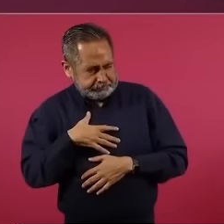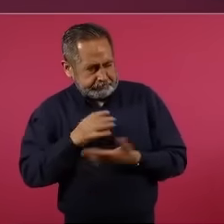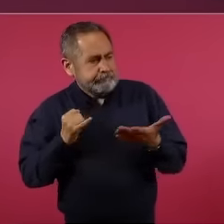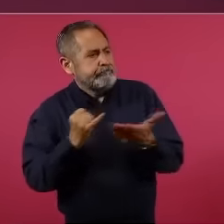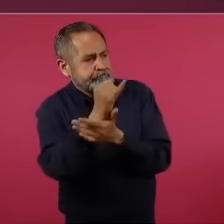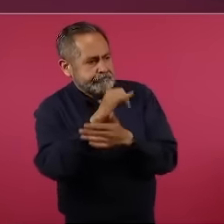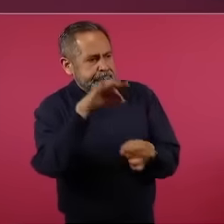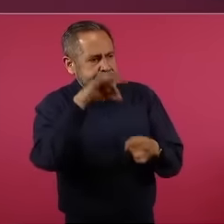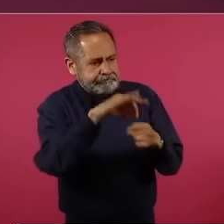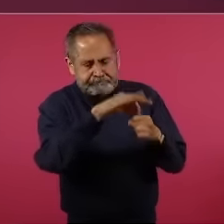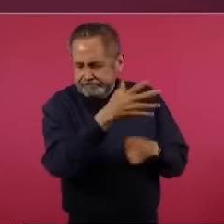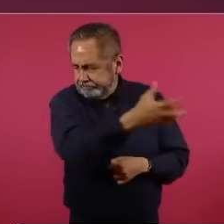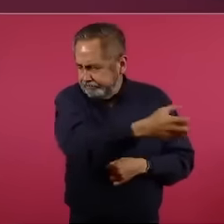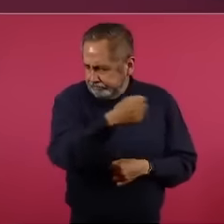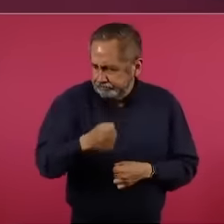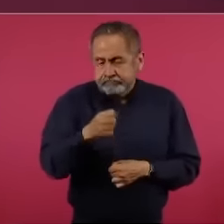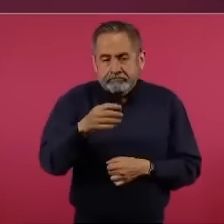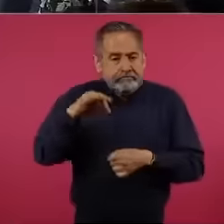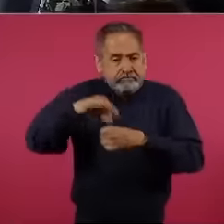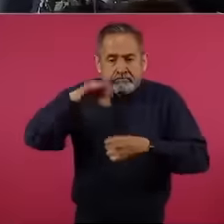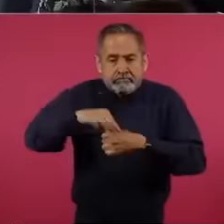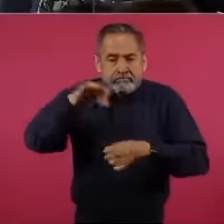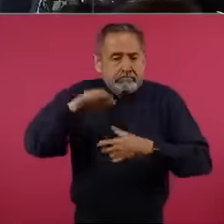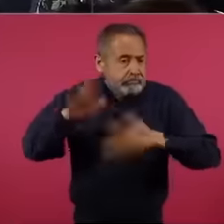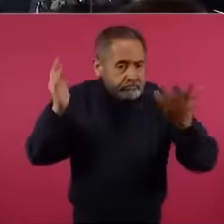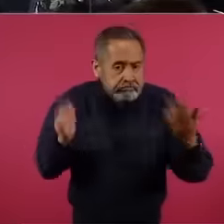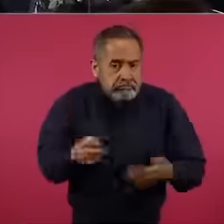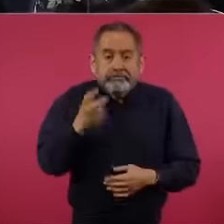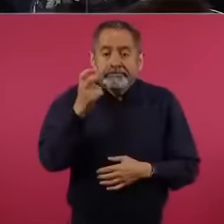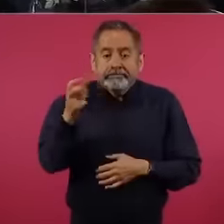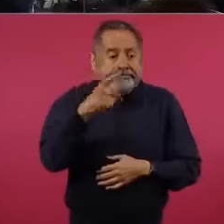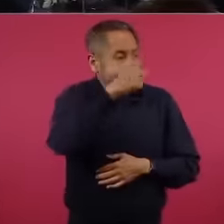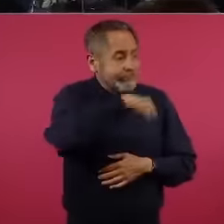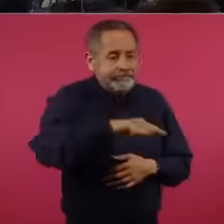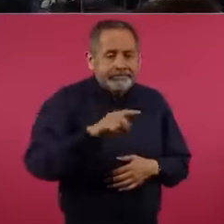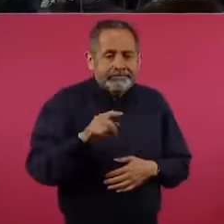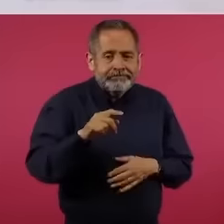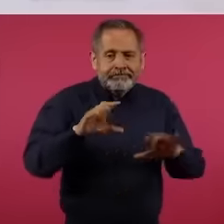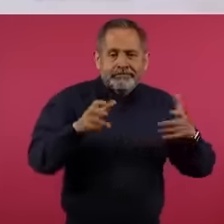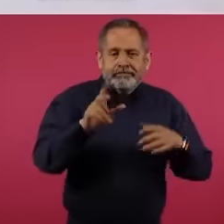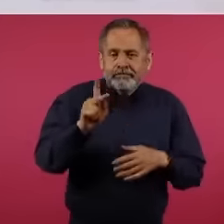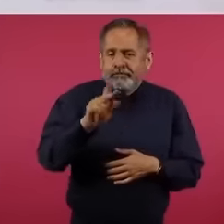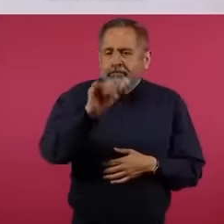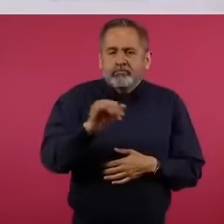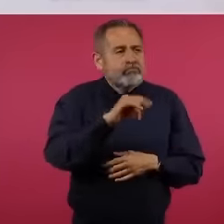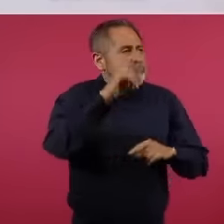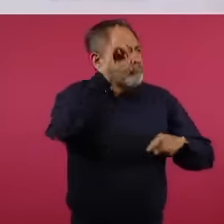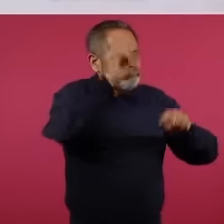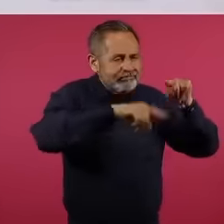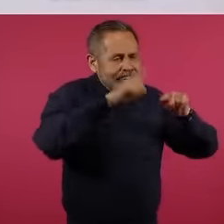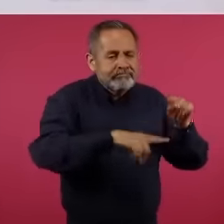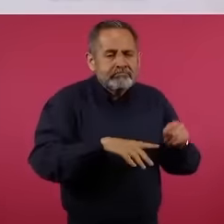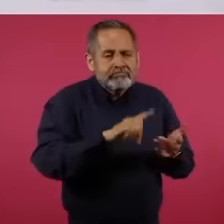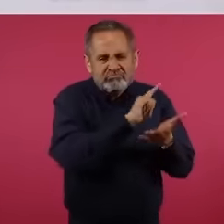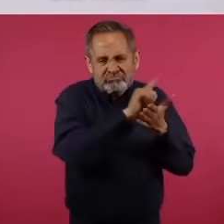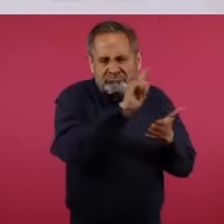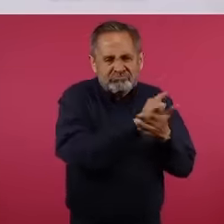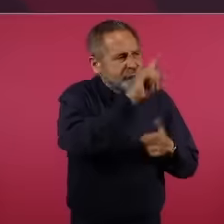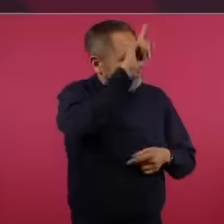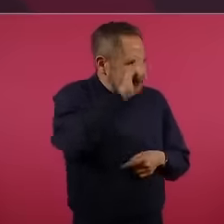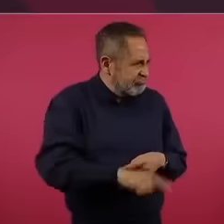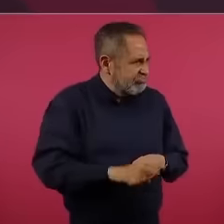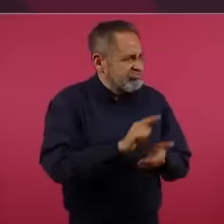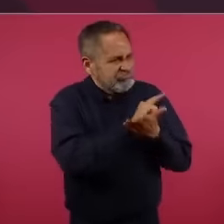desmanteló cada argumento en su contra, mostrando que lo que está en juego es la verdadera justicia y la equidad para